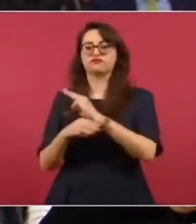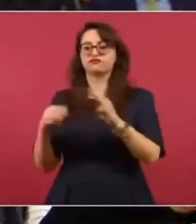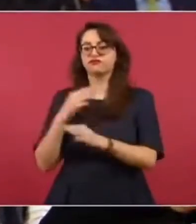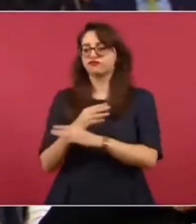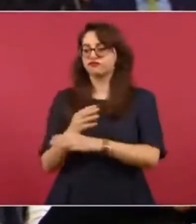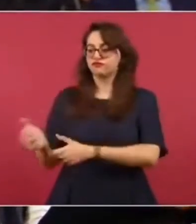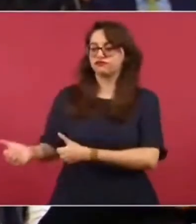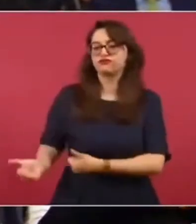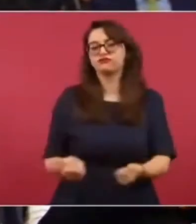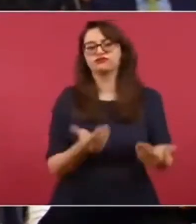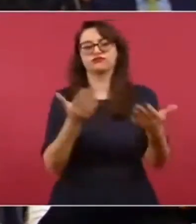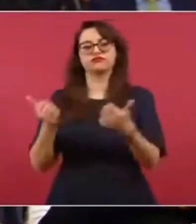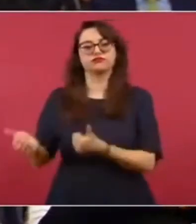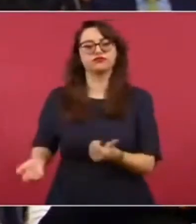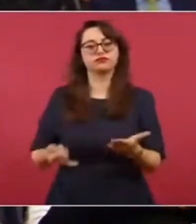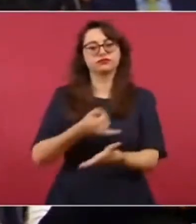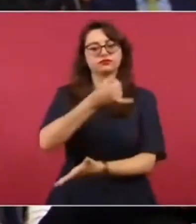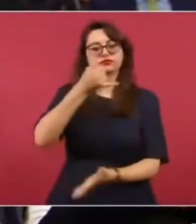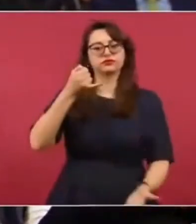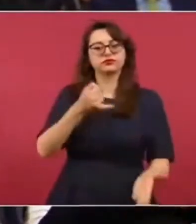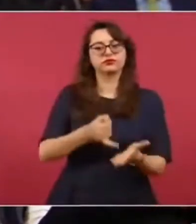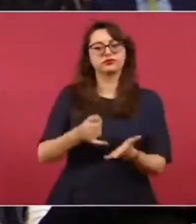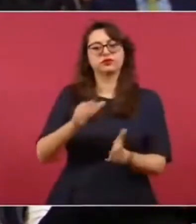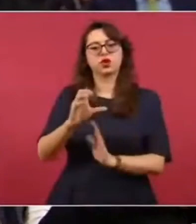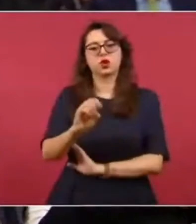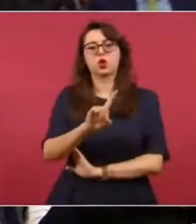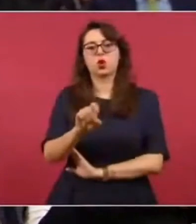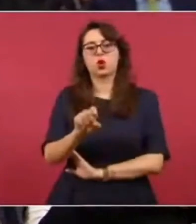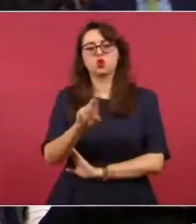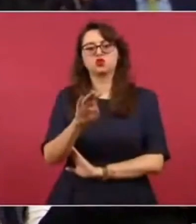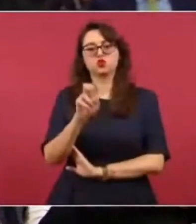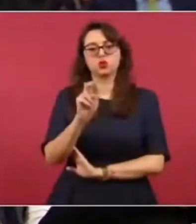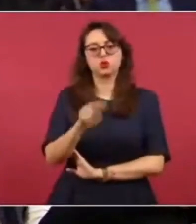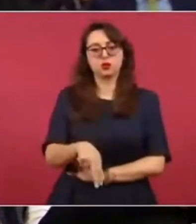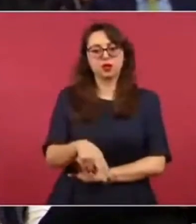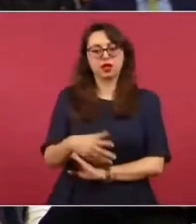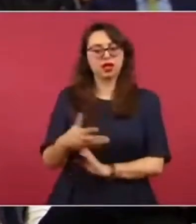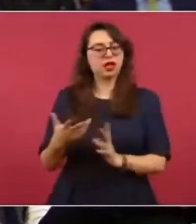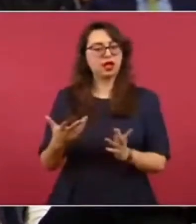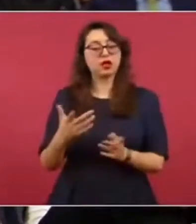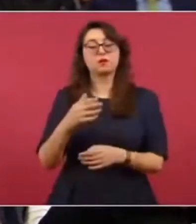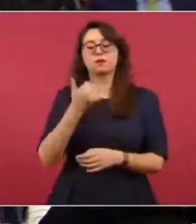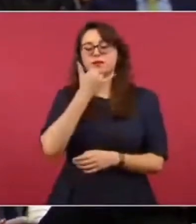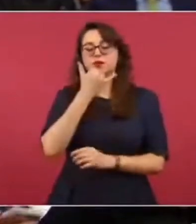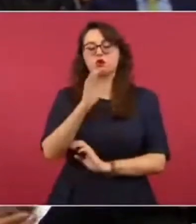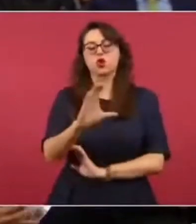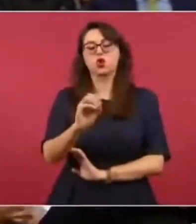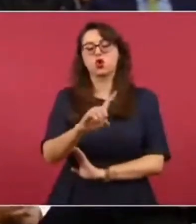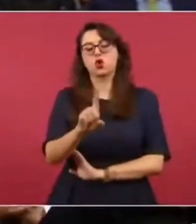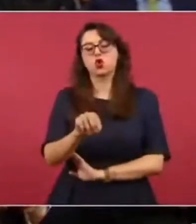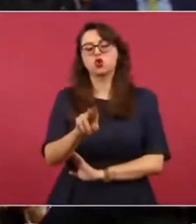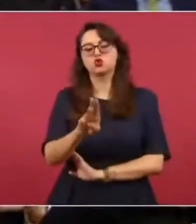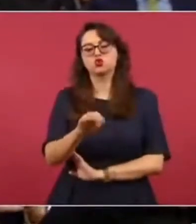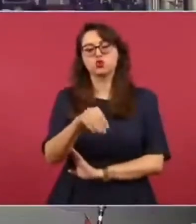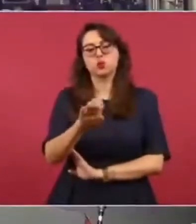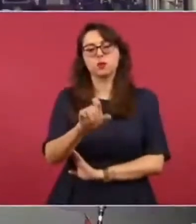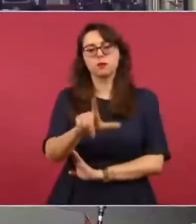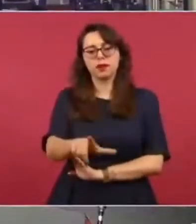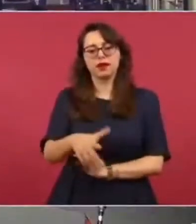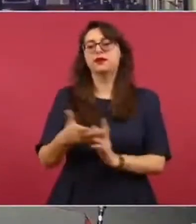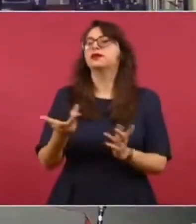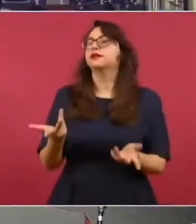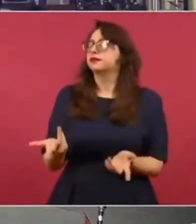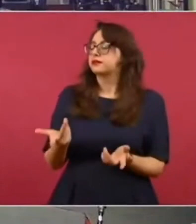isla de Cozumel, desde carros hasta todos los víveres que pasan por ahí, pasan por el muelle de Calica en los